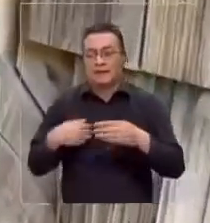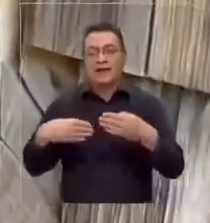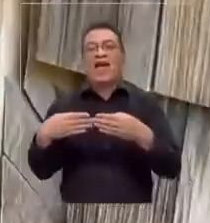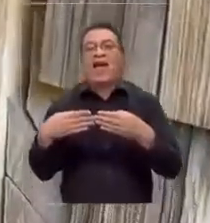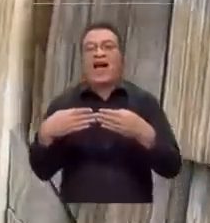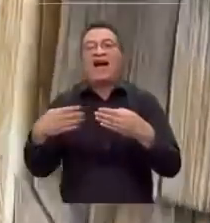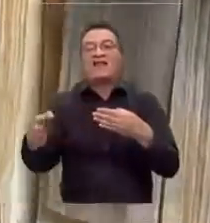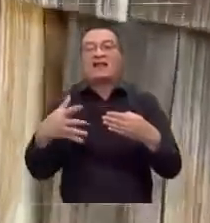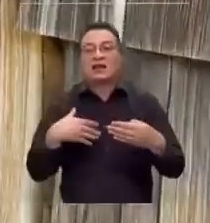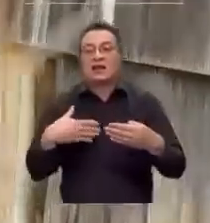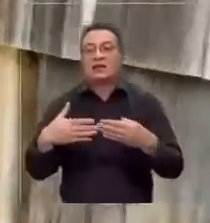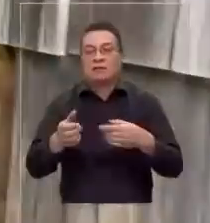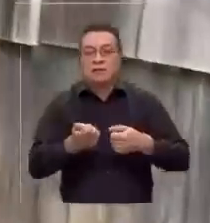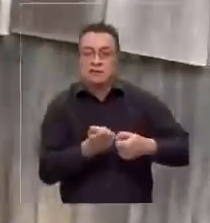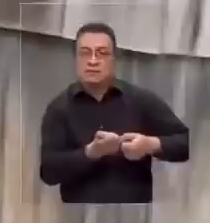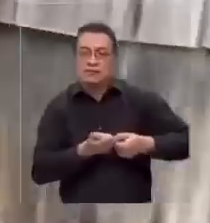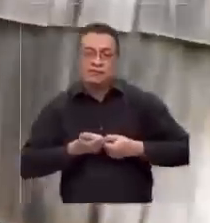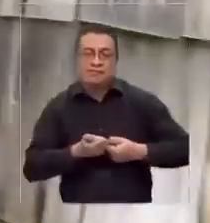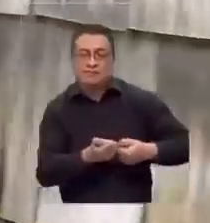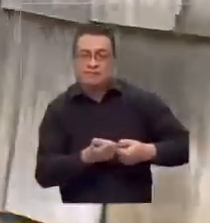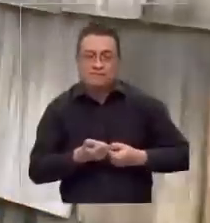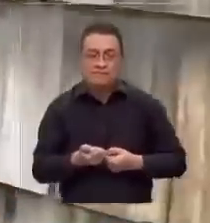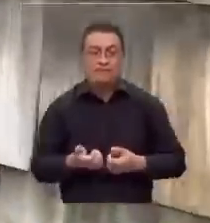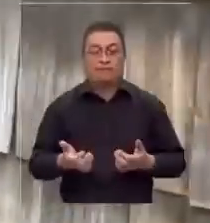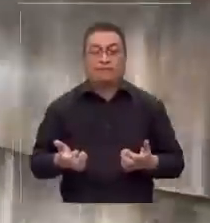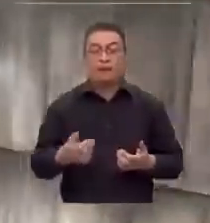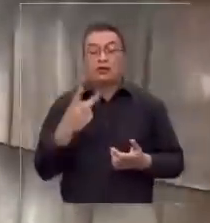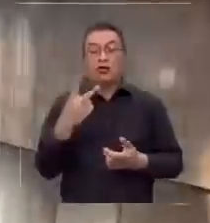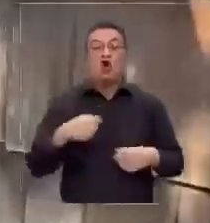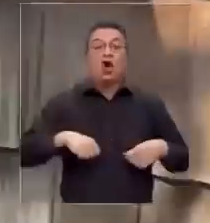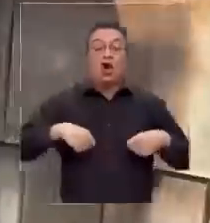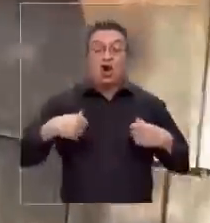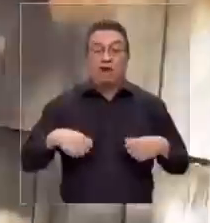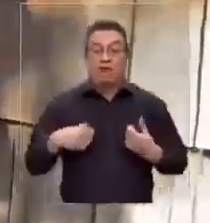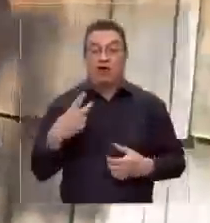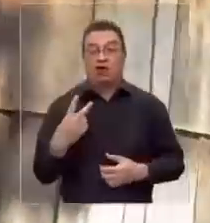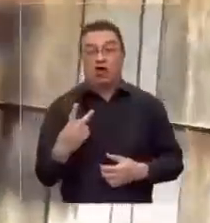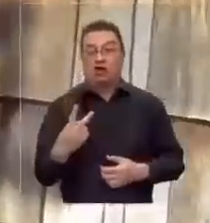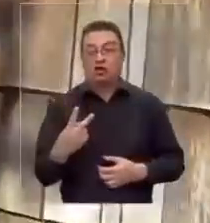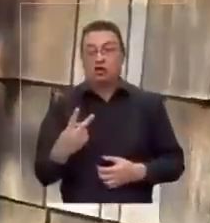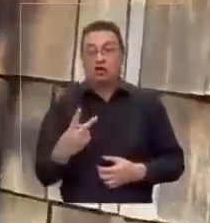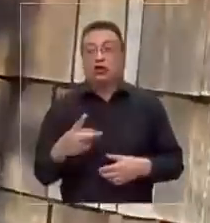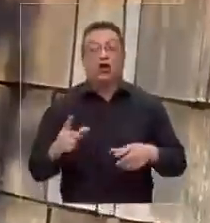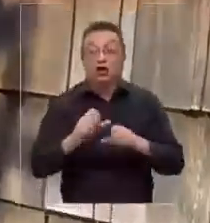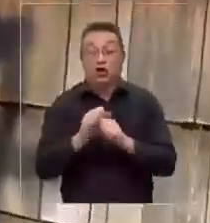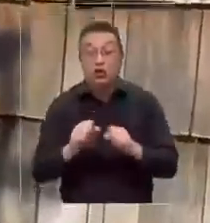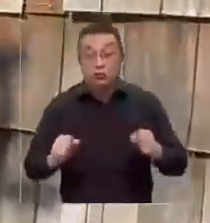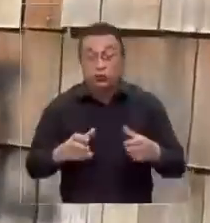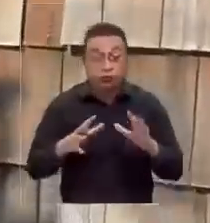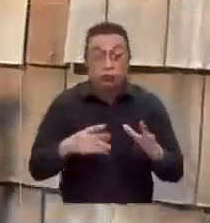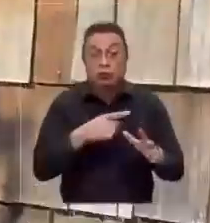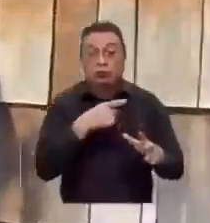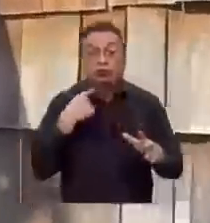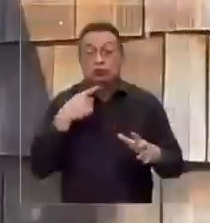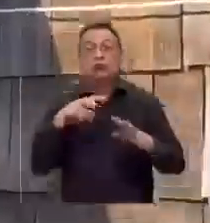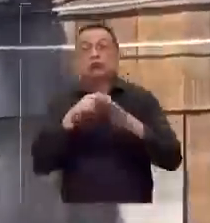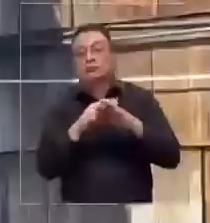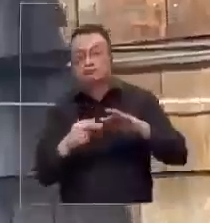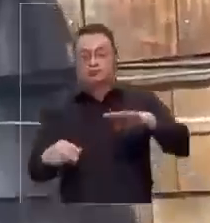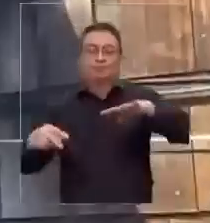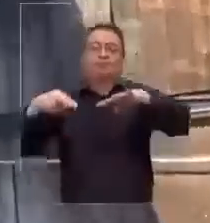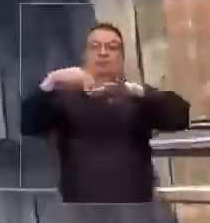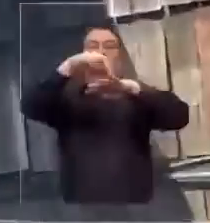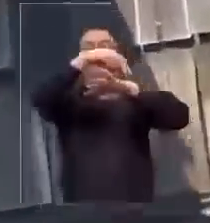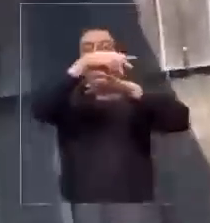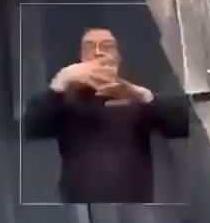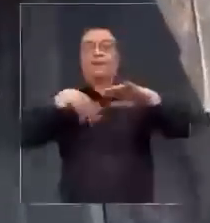de esta manera el cerco. Todos jóvenes. No pudiendo hacerlo, comienzan a trepar este segundo lugar